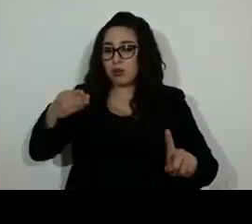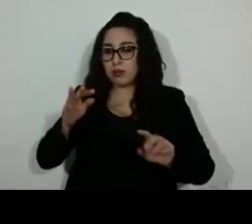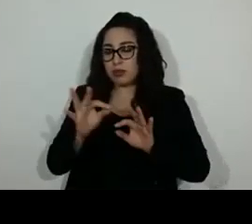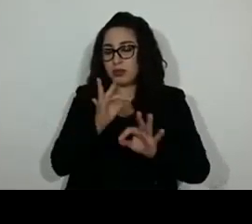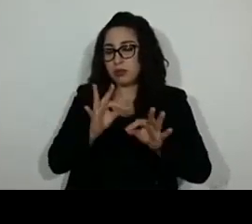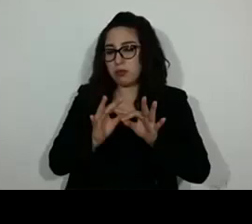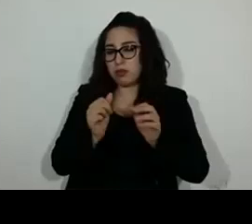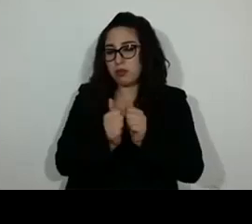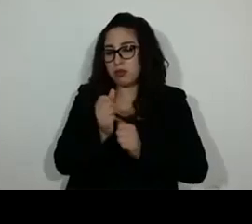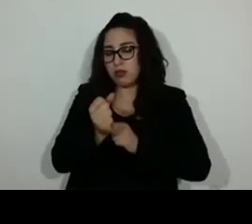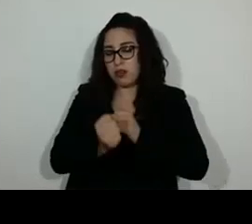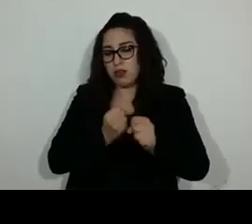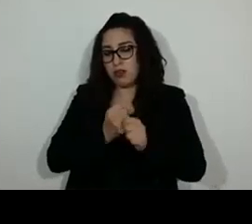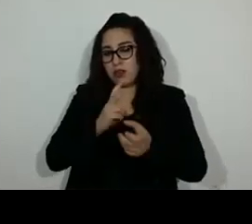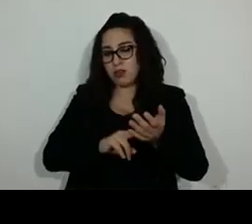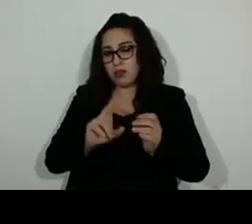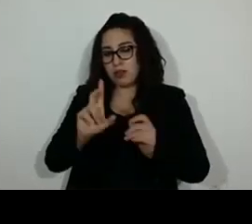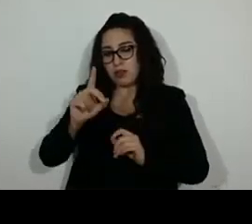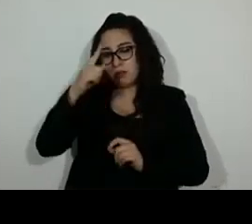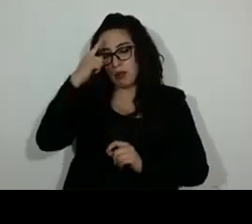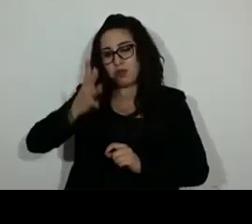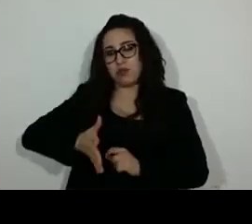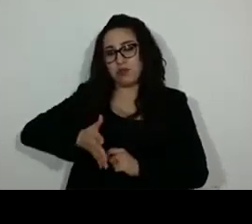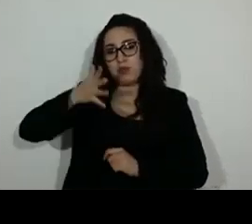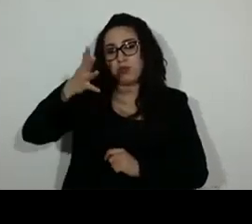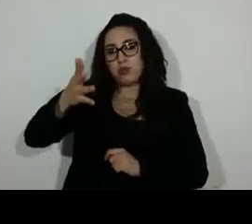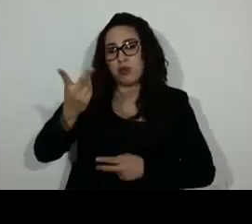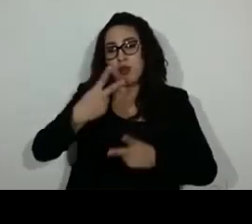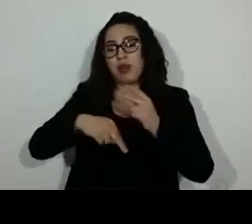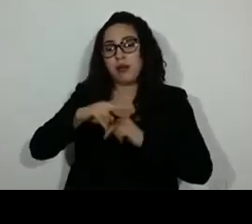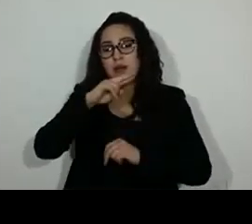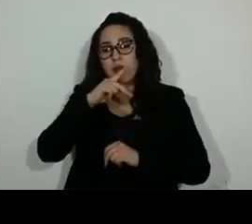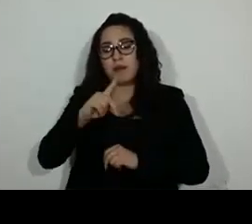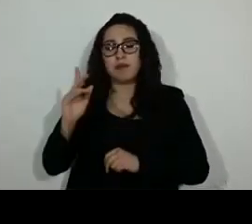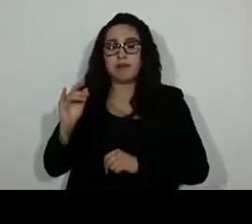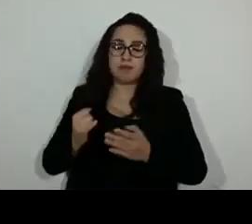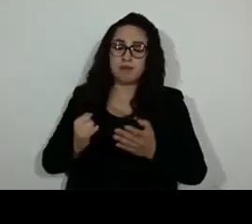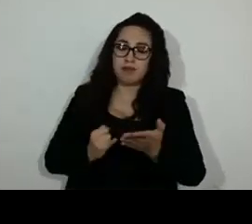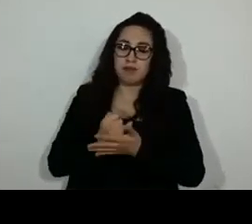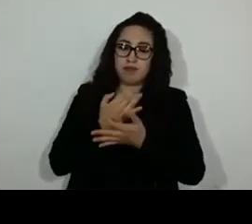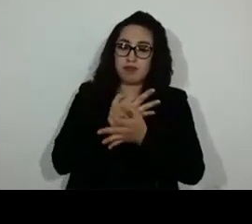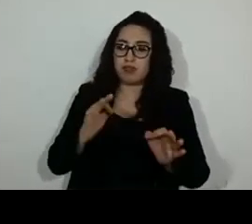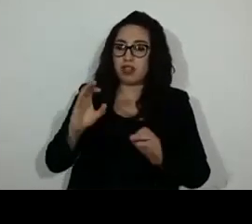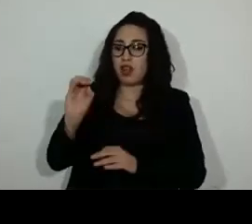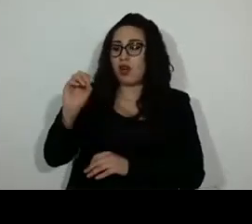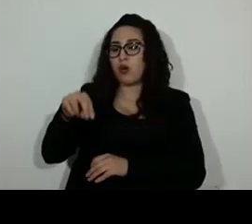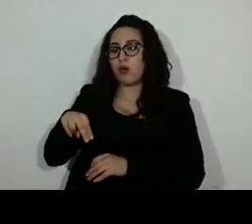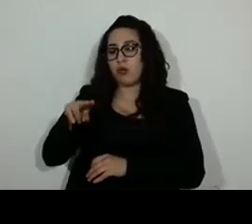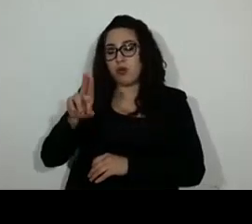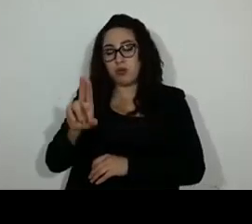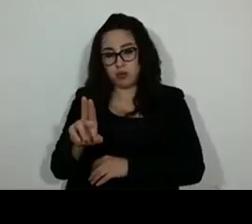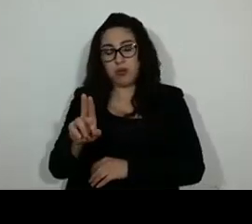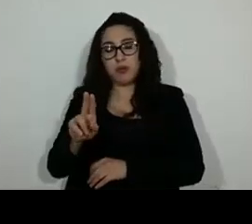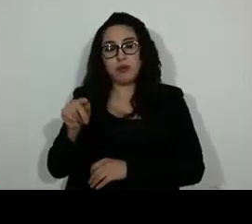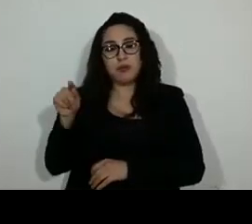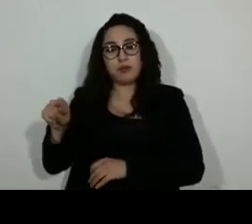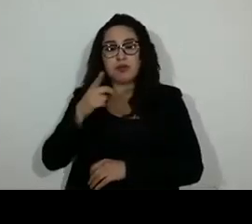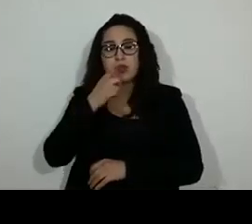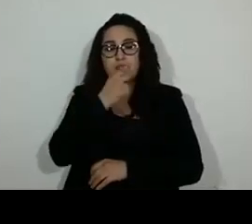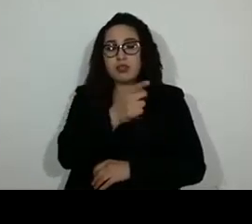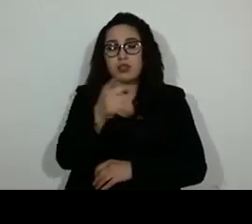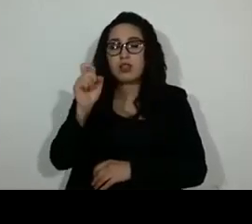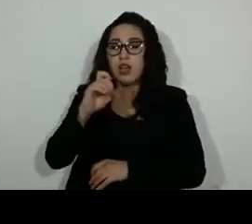para el desarrollo sostenible de la Asamblea General de Organizaciones de las Naciones Unidas, que involucran 17